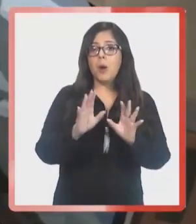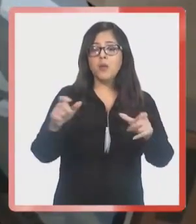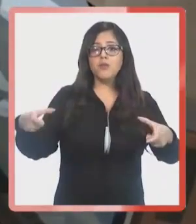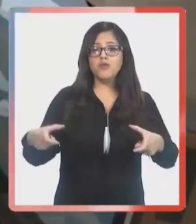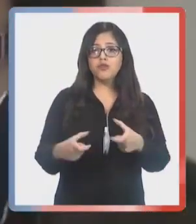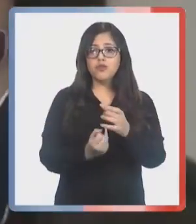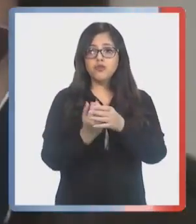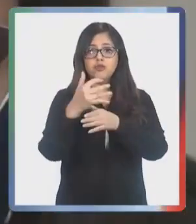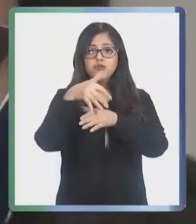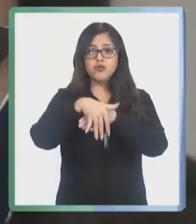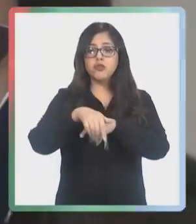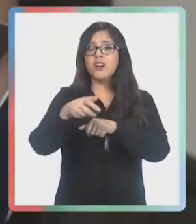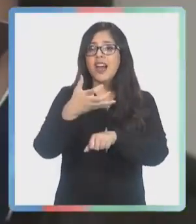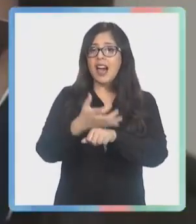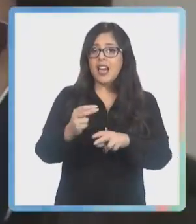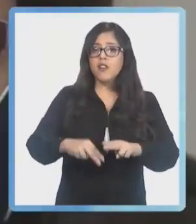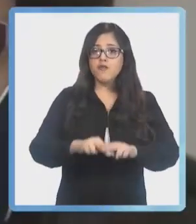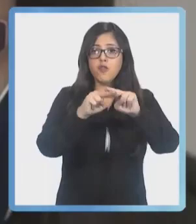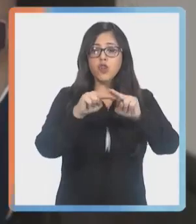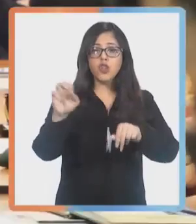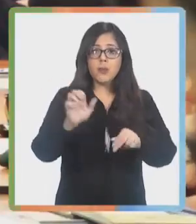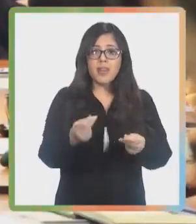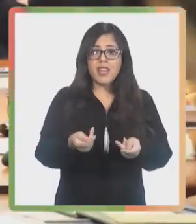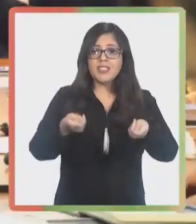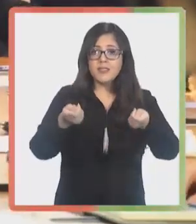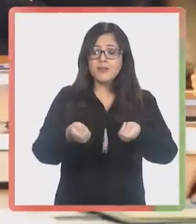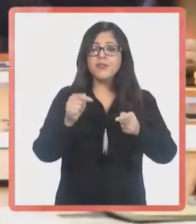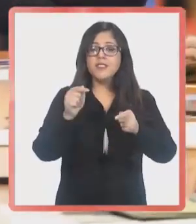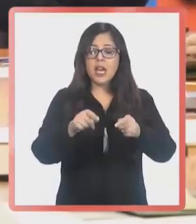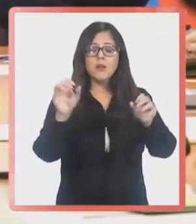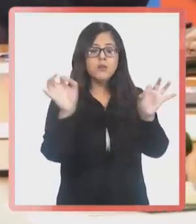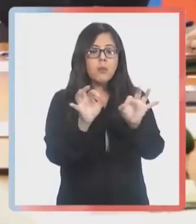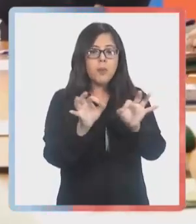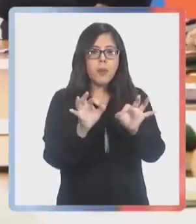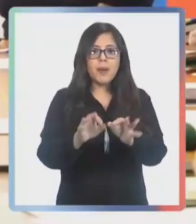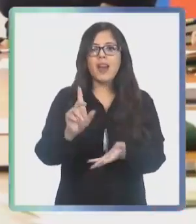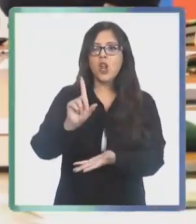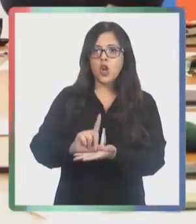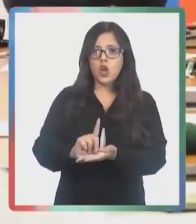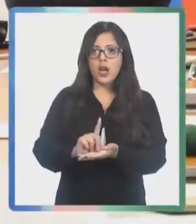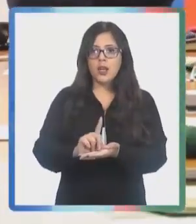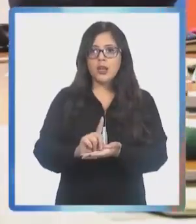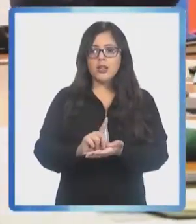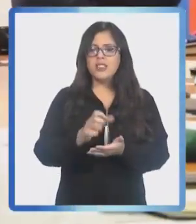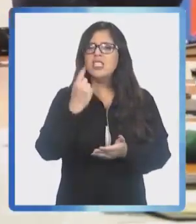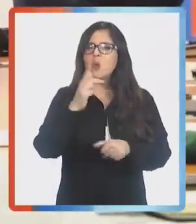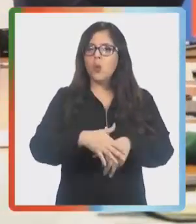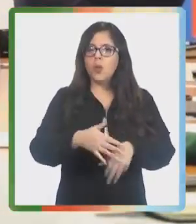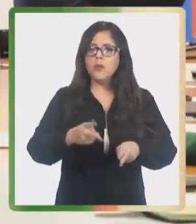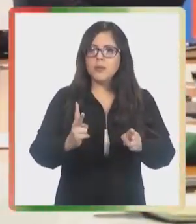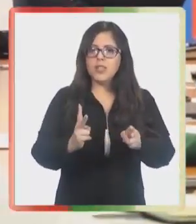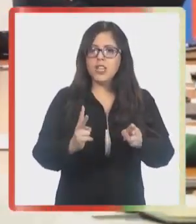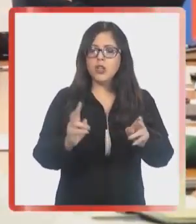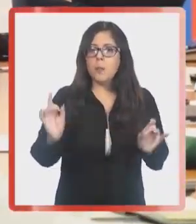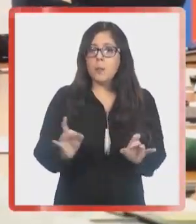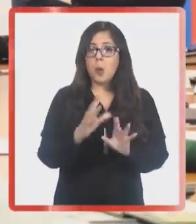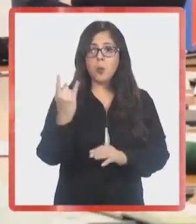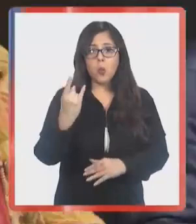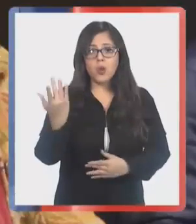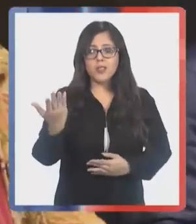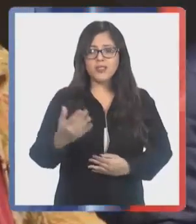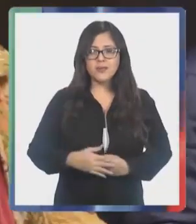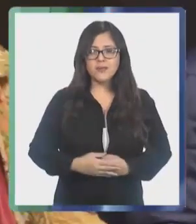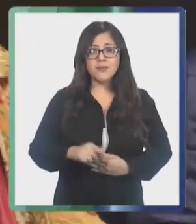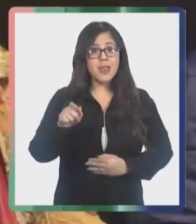emergencia volcánica. Existen fondos de emergencias que serán abordados a nivel local, los cuales estarán disponibles en